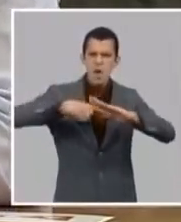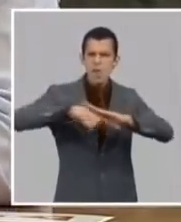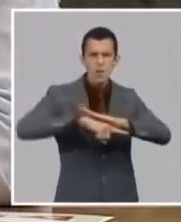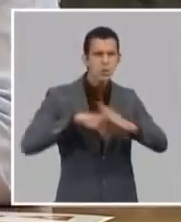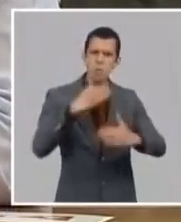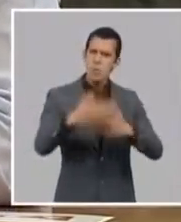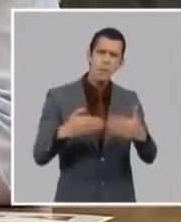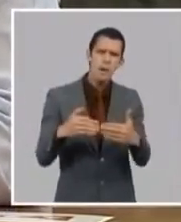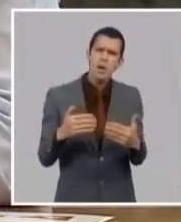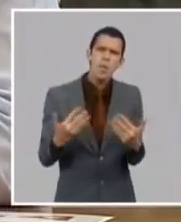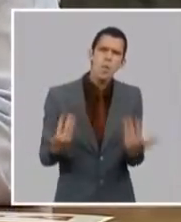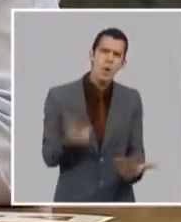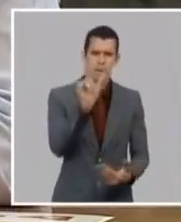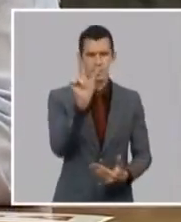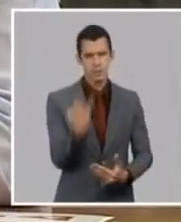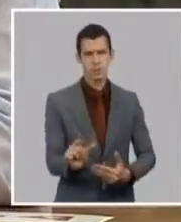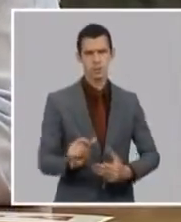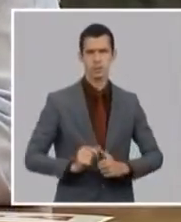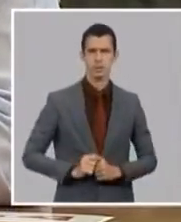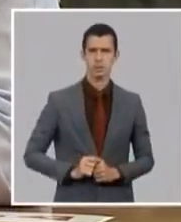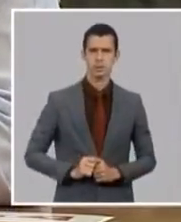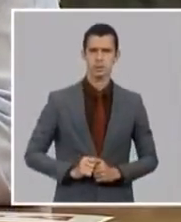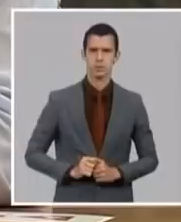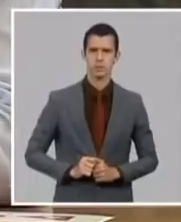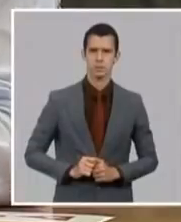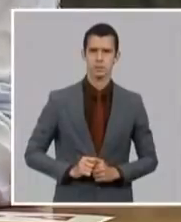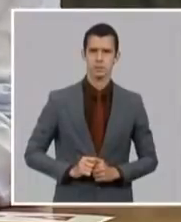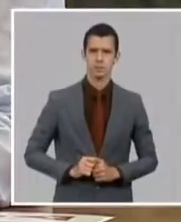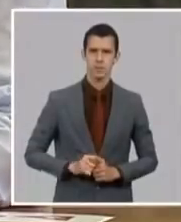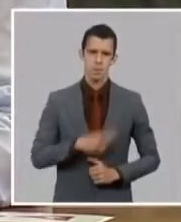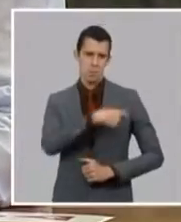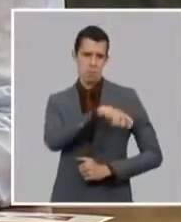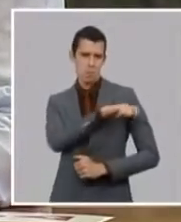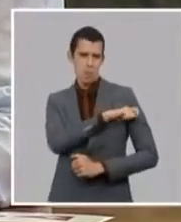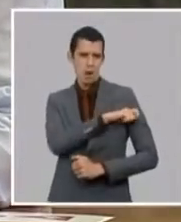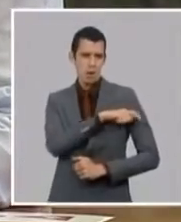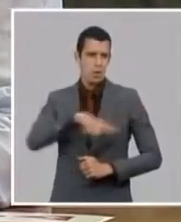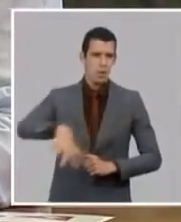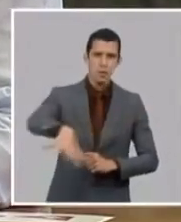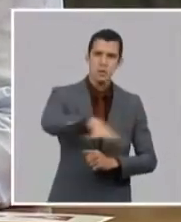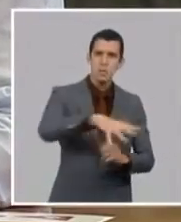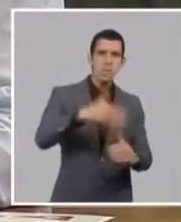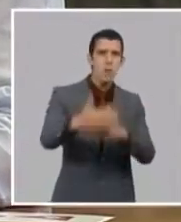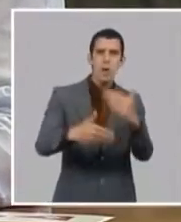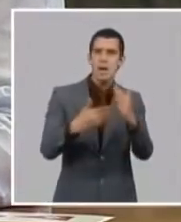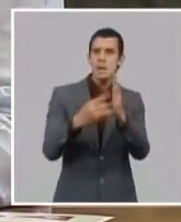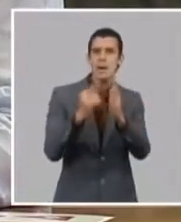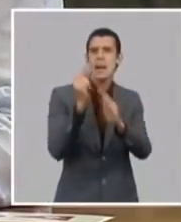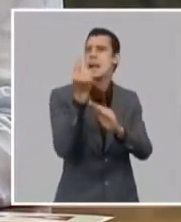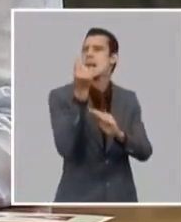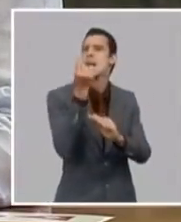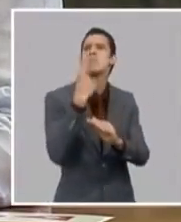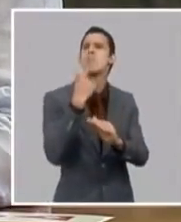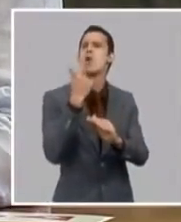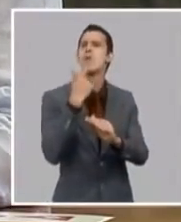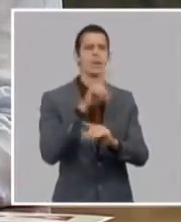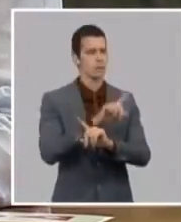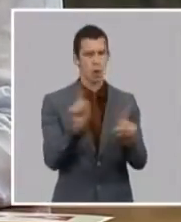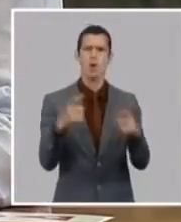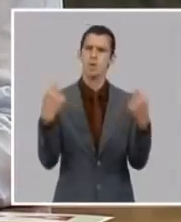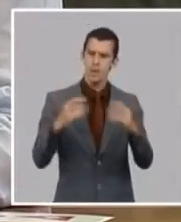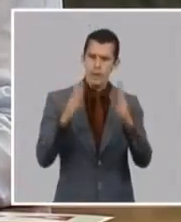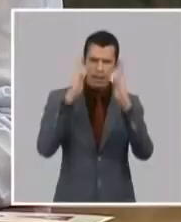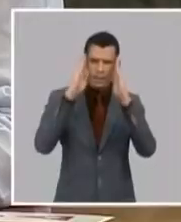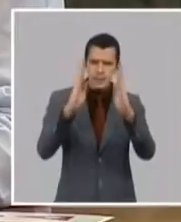en en en en hechos y también hay que reanimar nuestras formas de participación